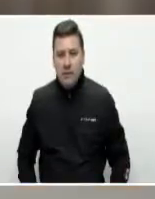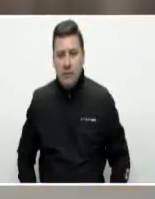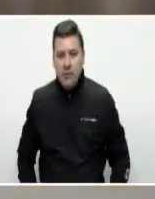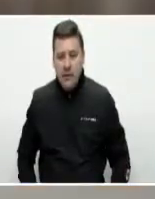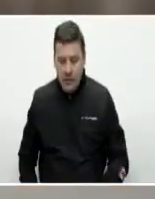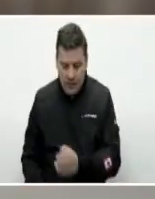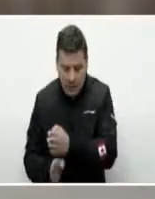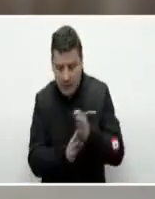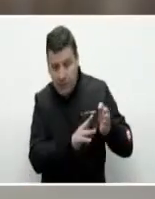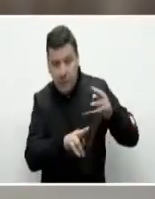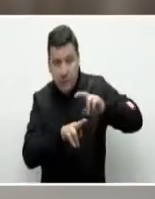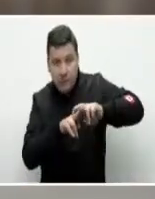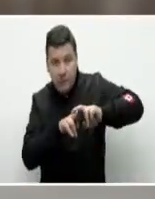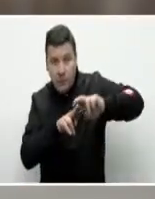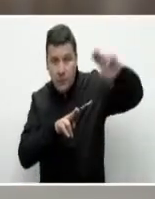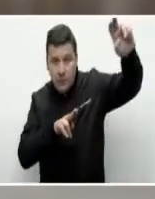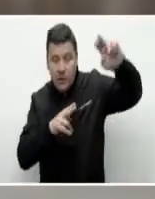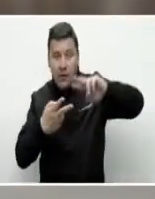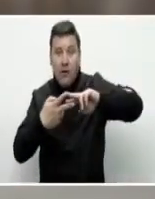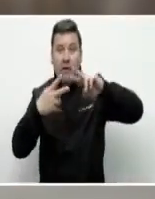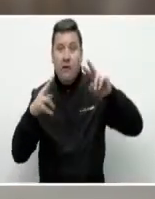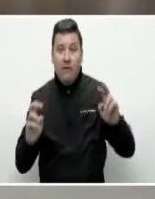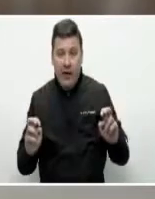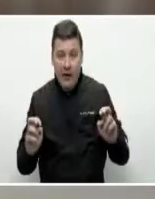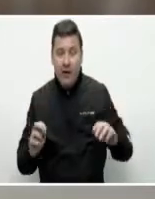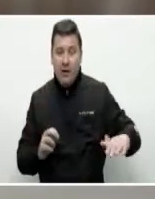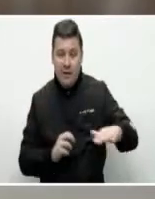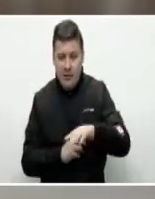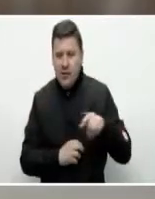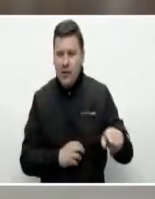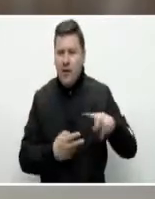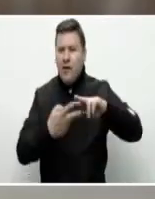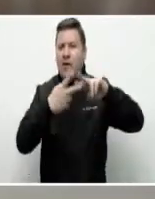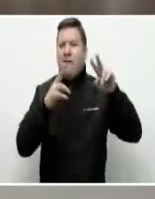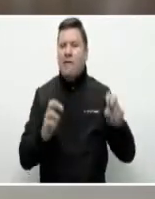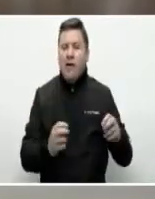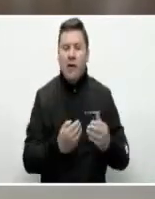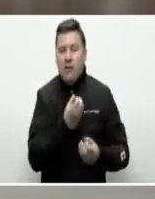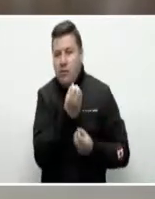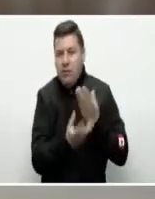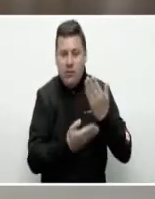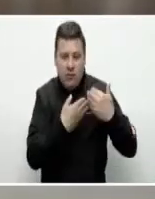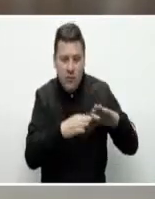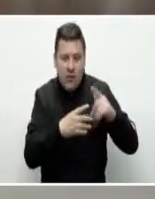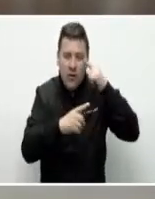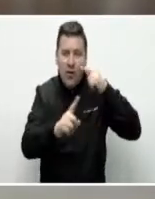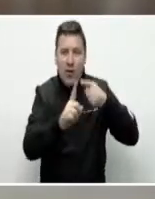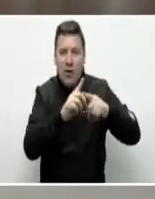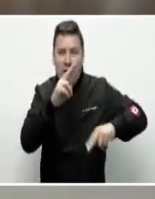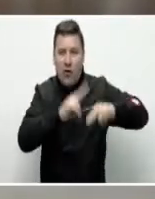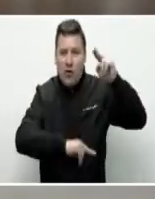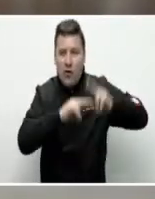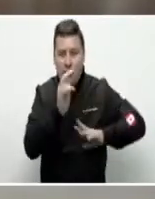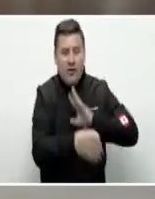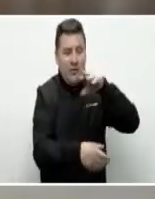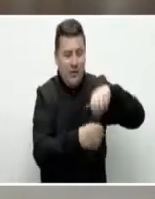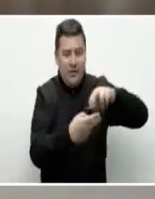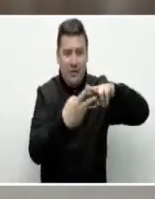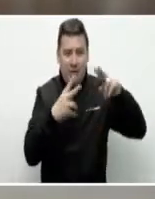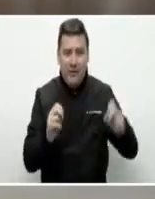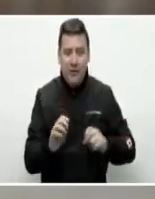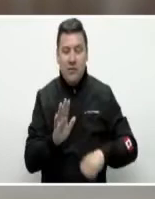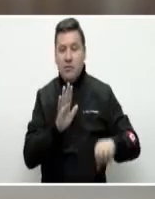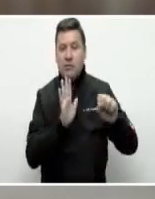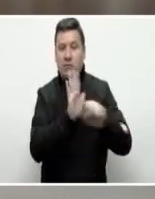En Manizales, en Expoferia, se desarrolló con éxito la Feria de la Industria y la Construcción, un evento con sello